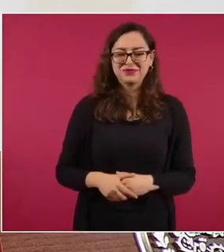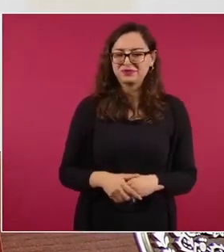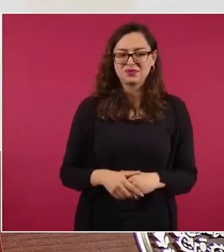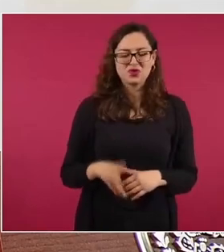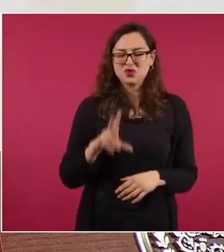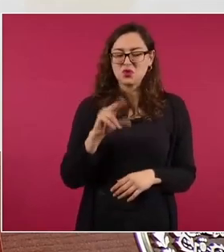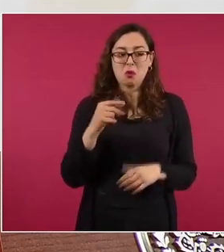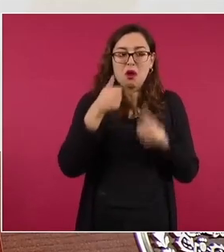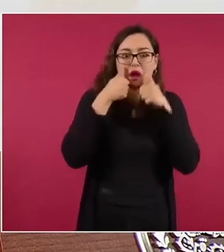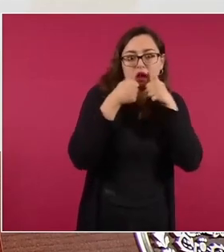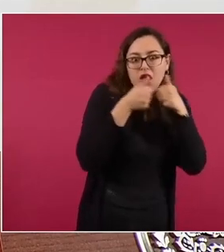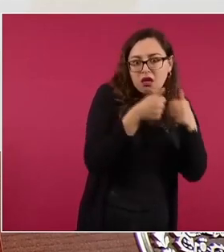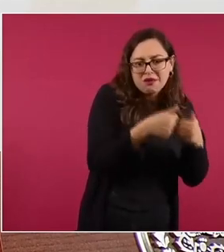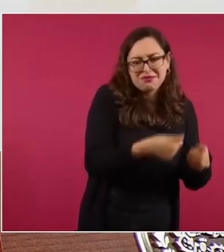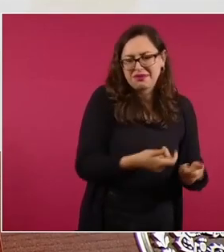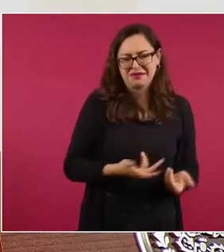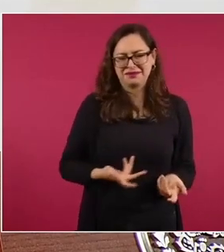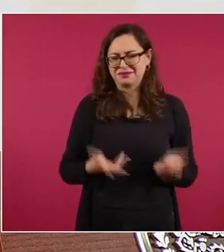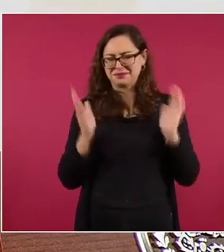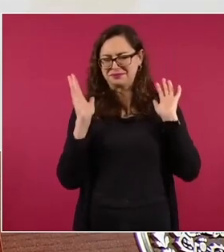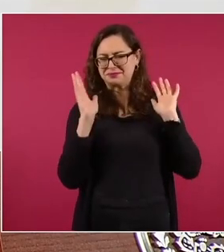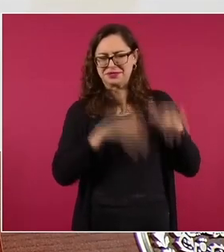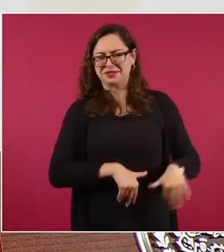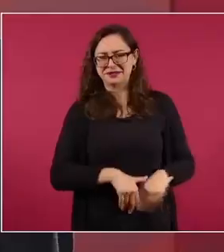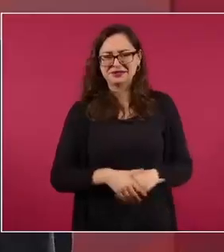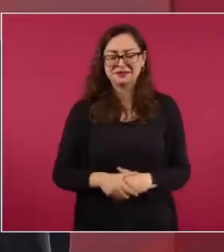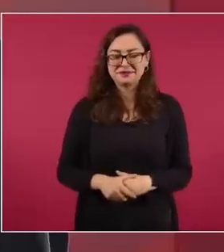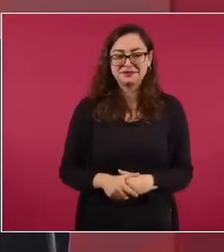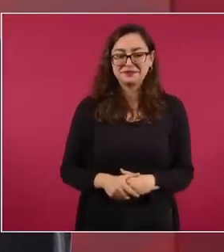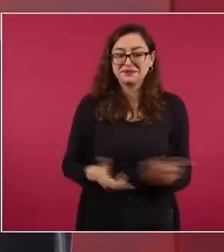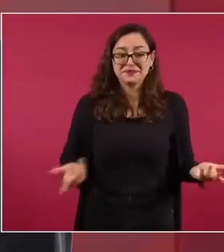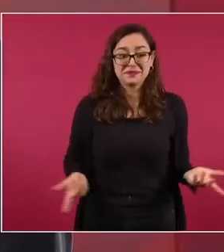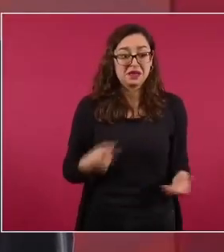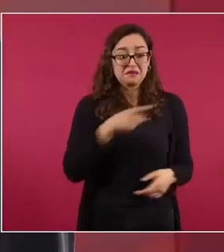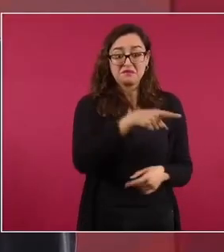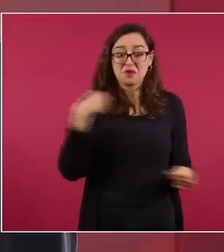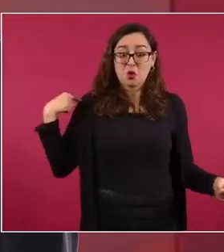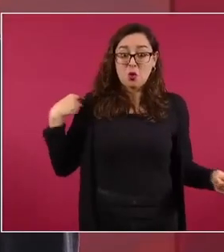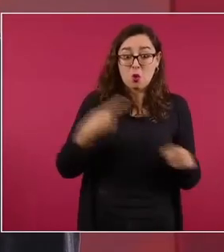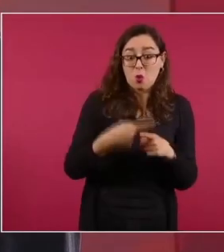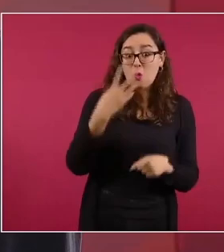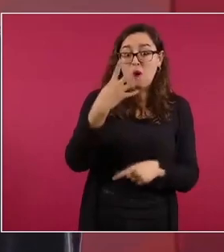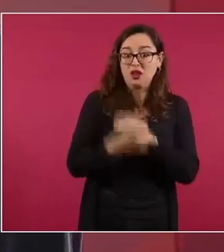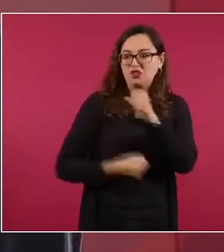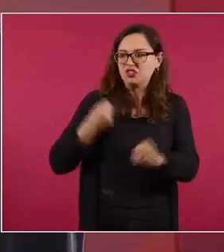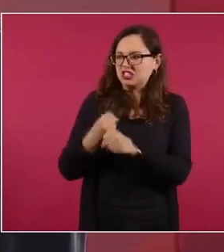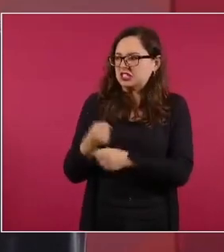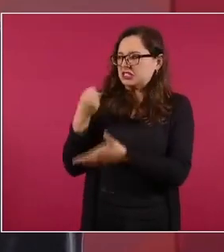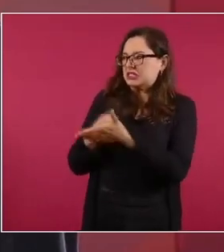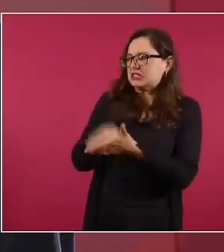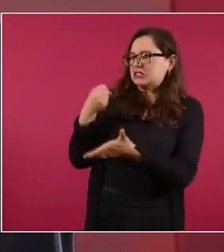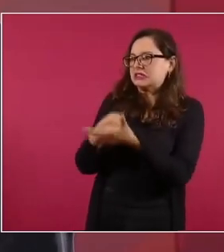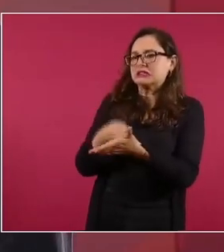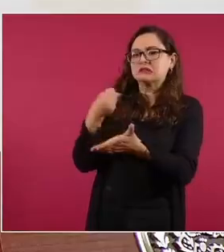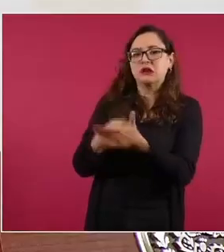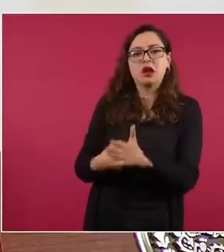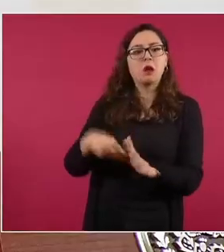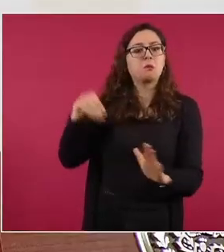han fracasado y van a seguir